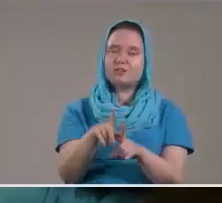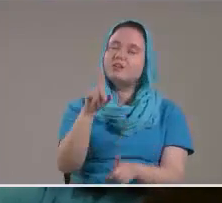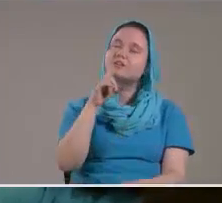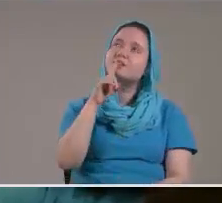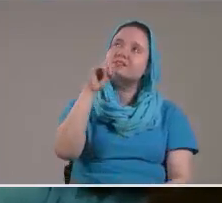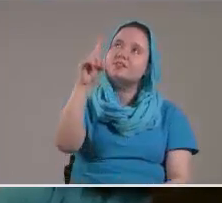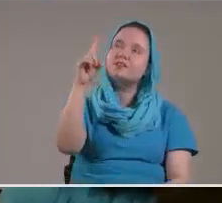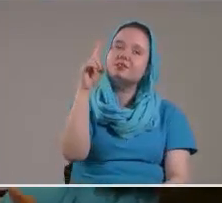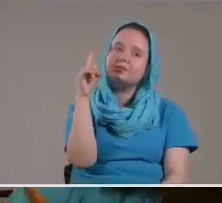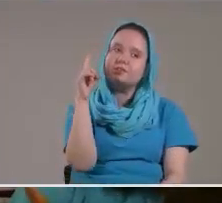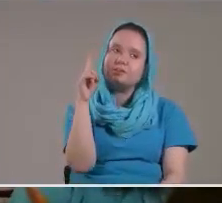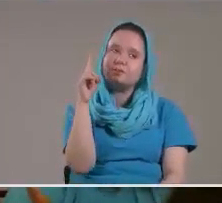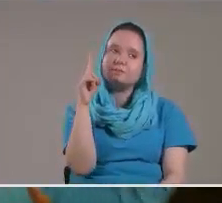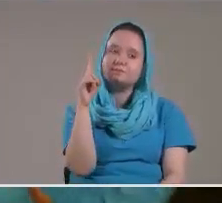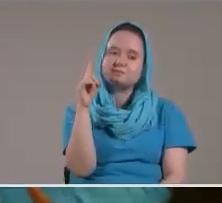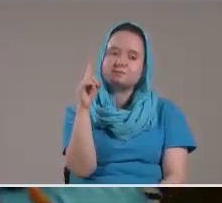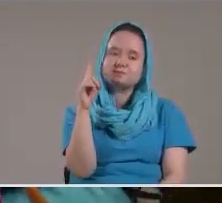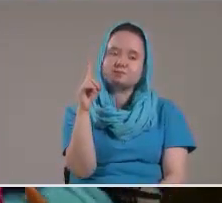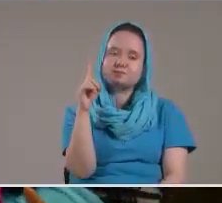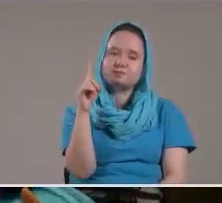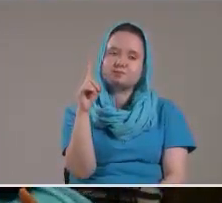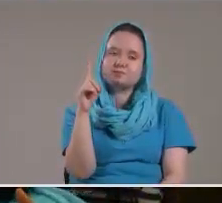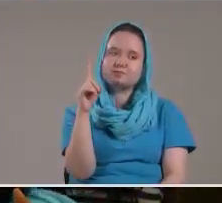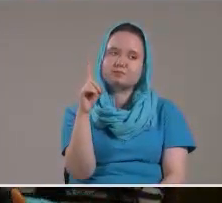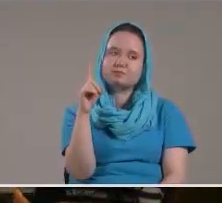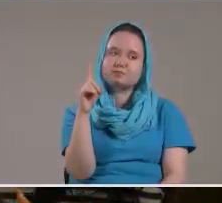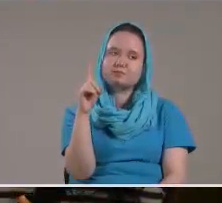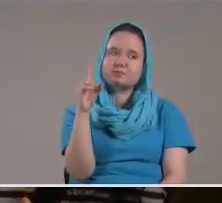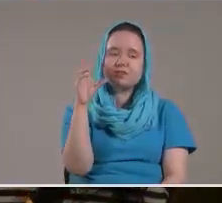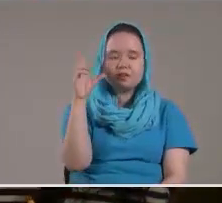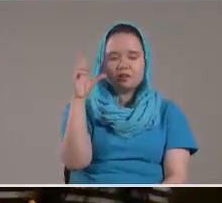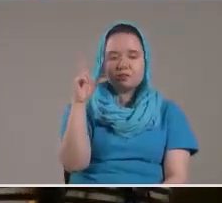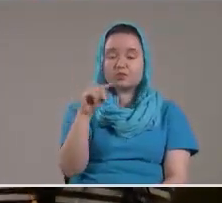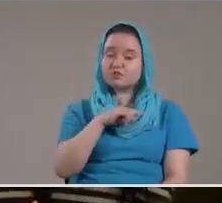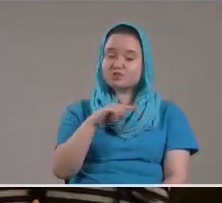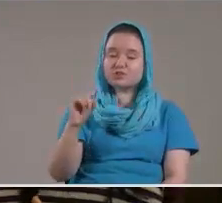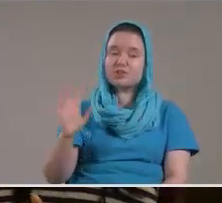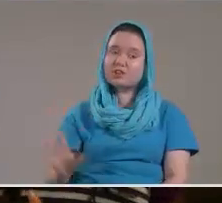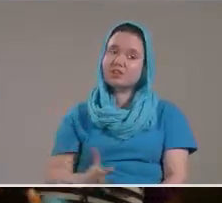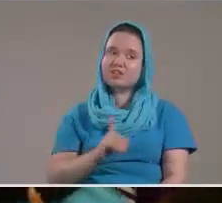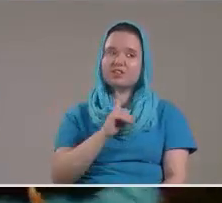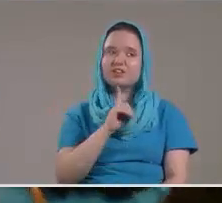Diciéndote No Me creo Digno